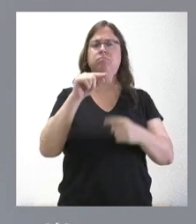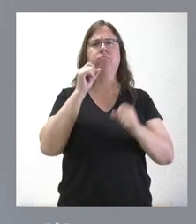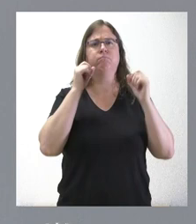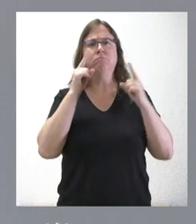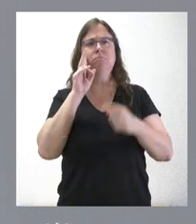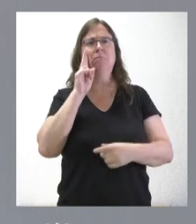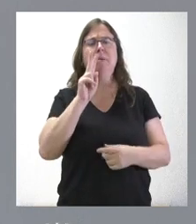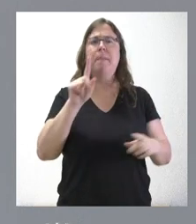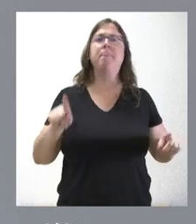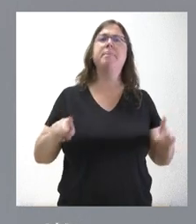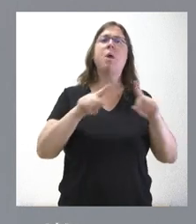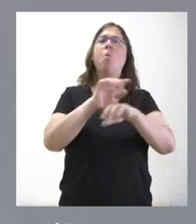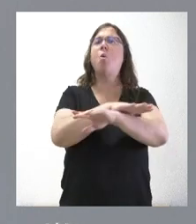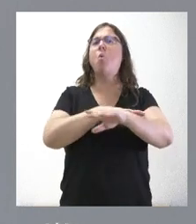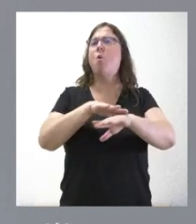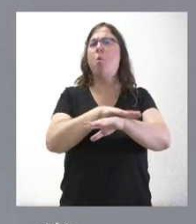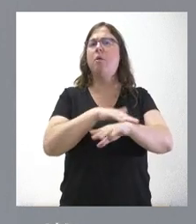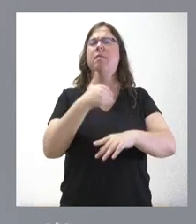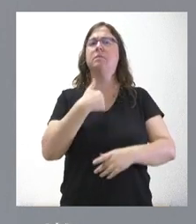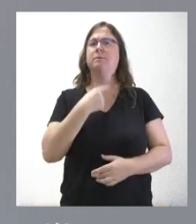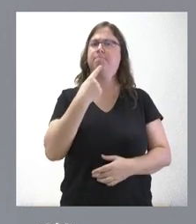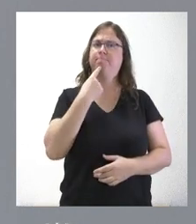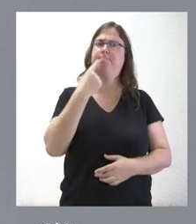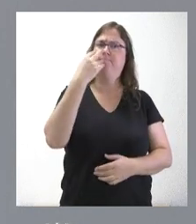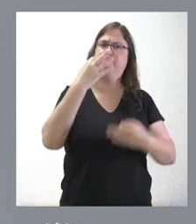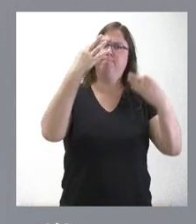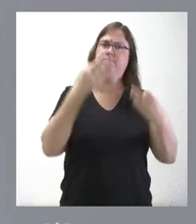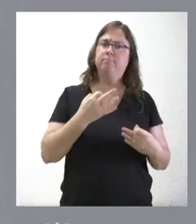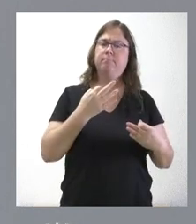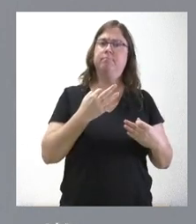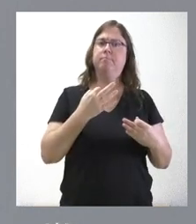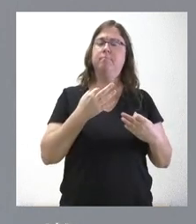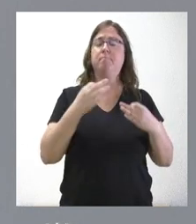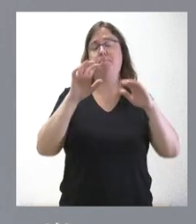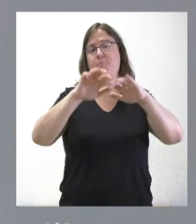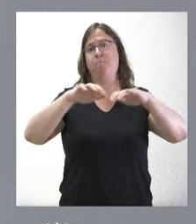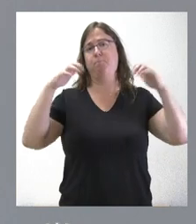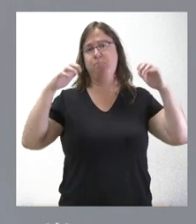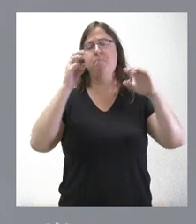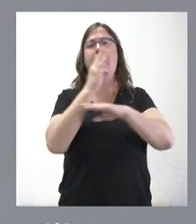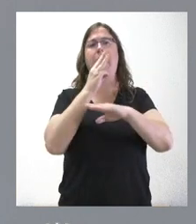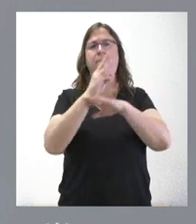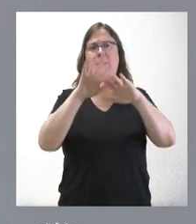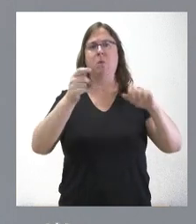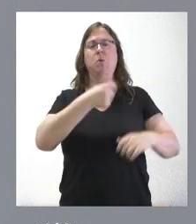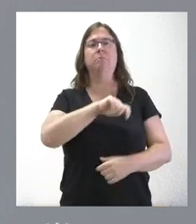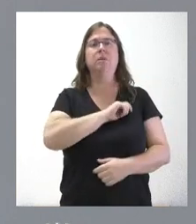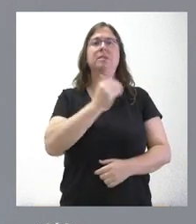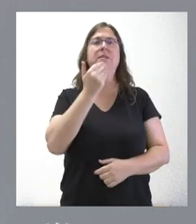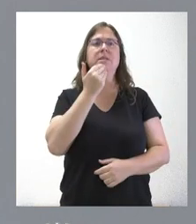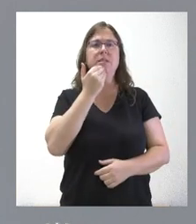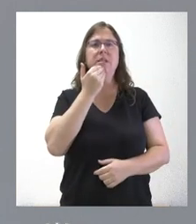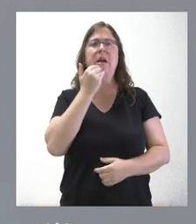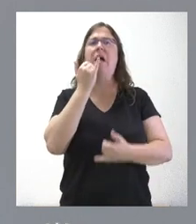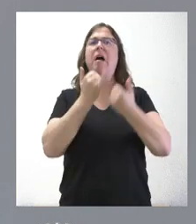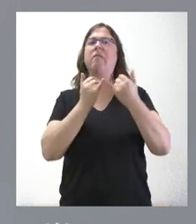sea cual sea el Gobierno de España, el que se configure en el Parlamento Nacional, en algún momento deja de segundo